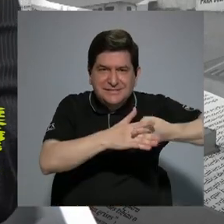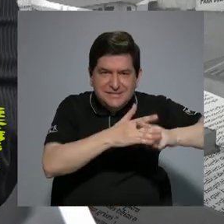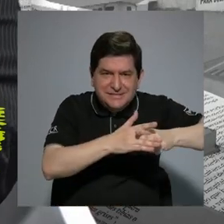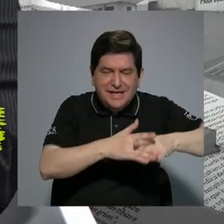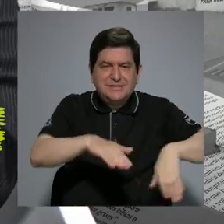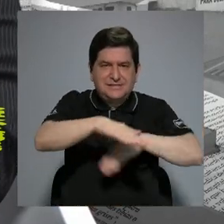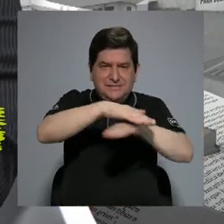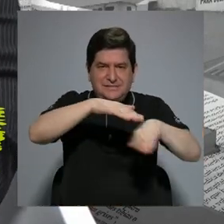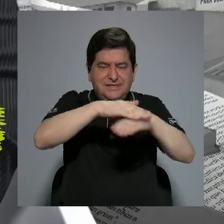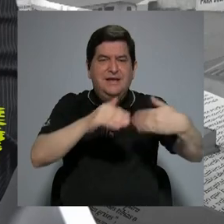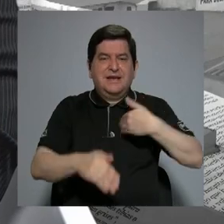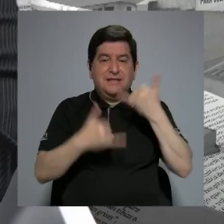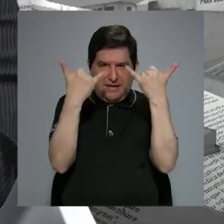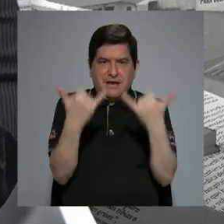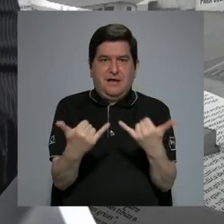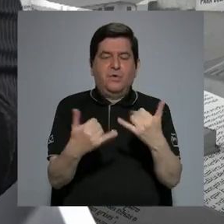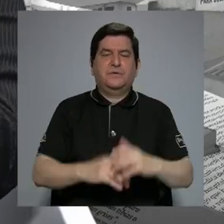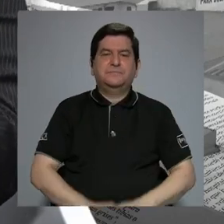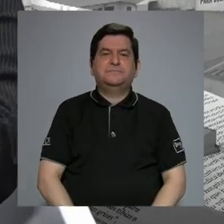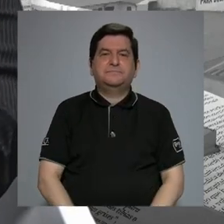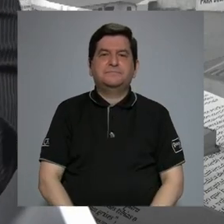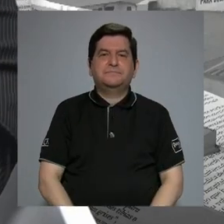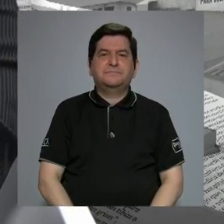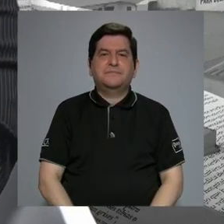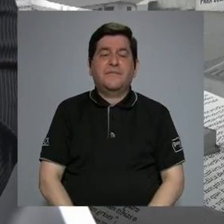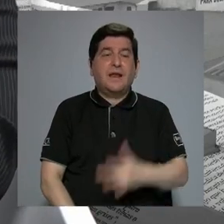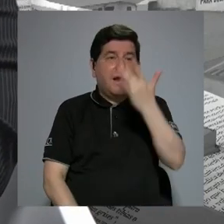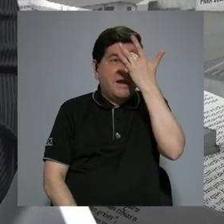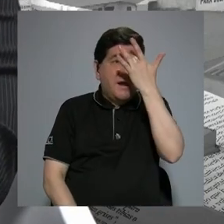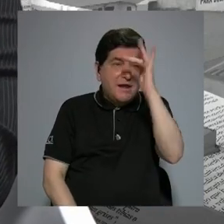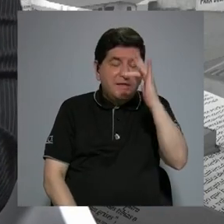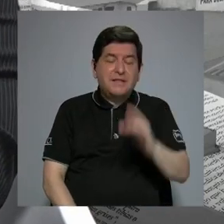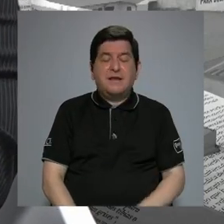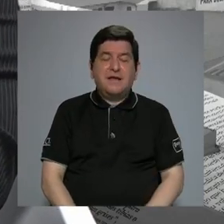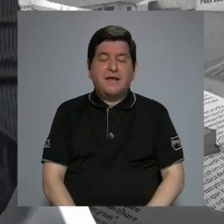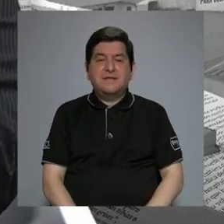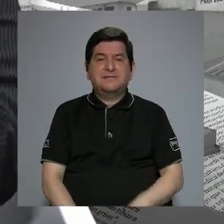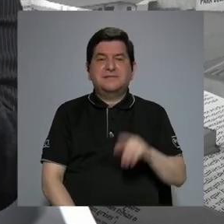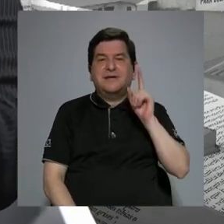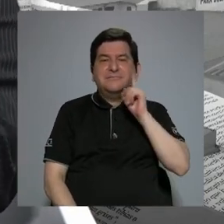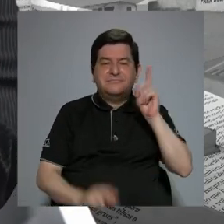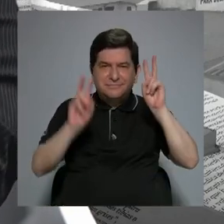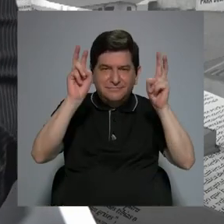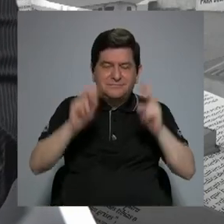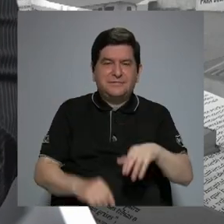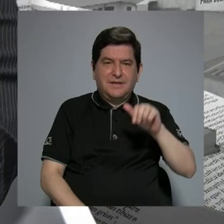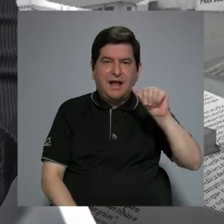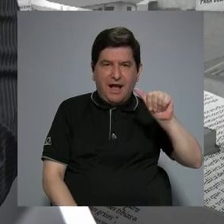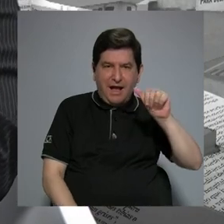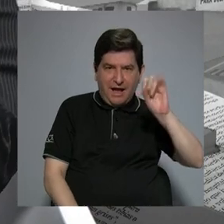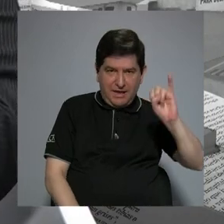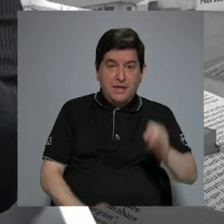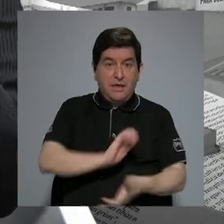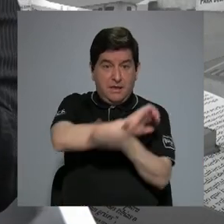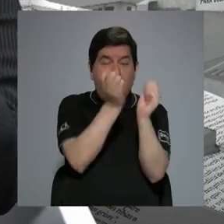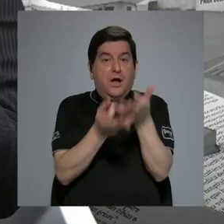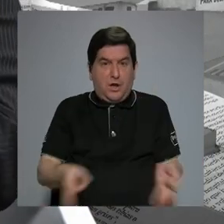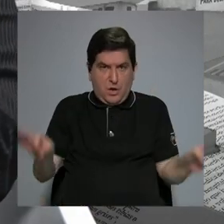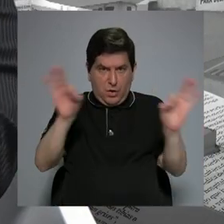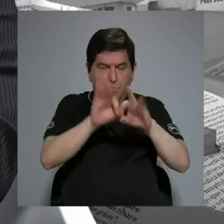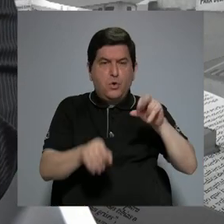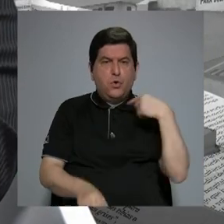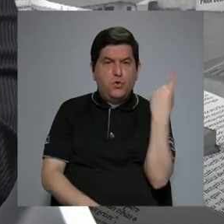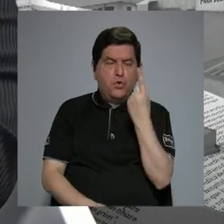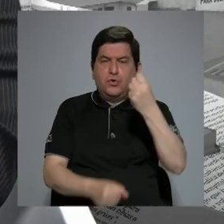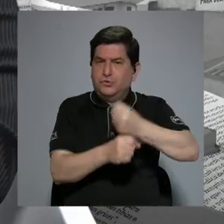y la plataforma que tenemos en este momento. Porque la inteligencia artificial, también como se mencionaba, viene a dar un cambio significativo, no solamente en la